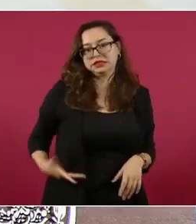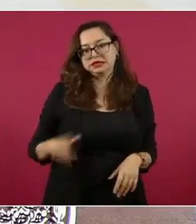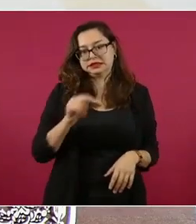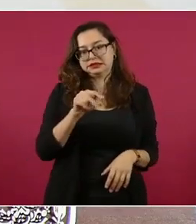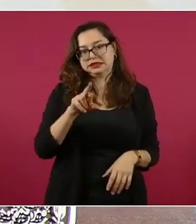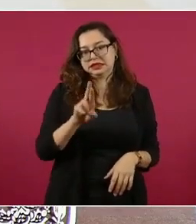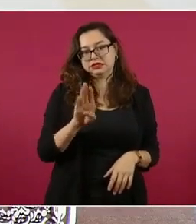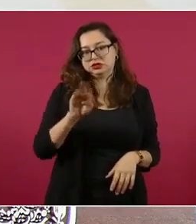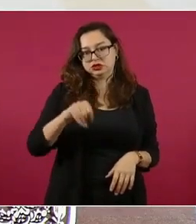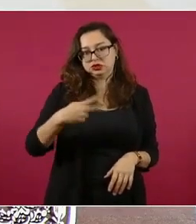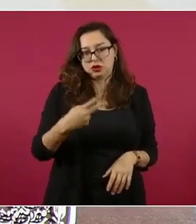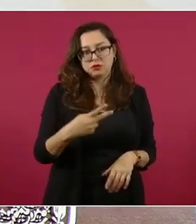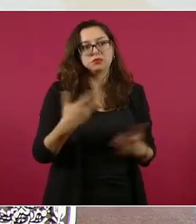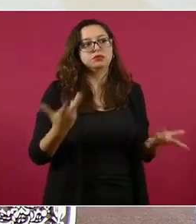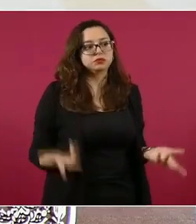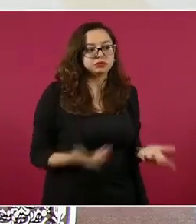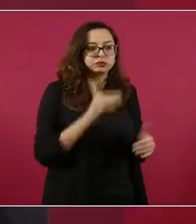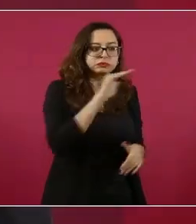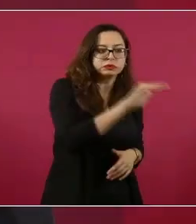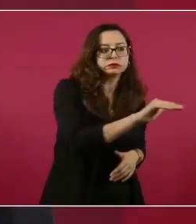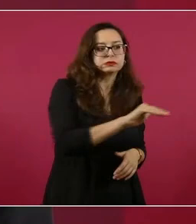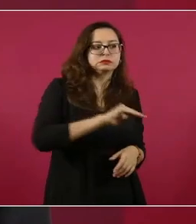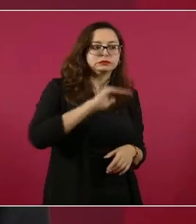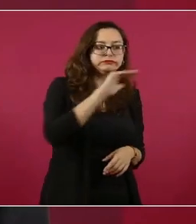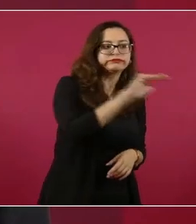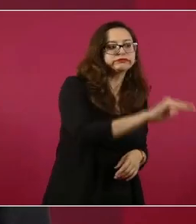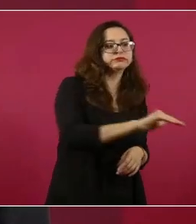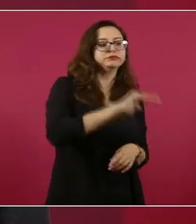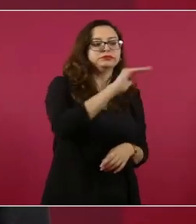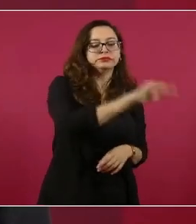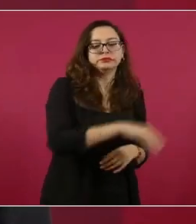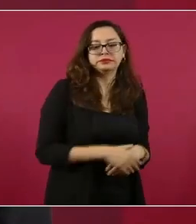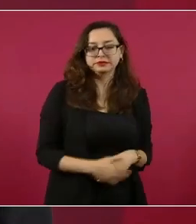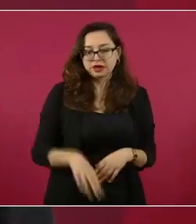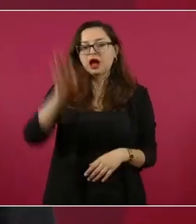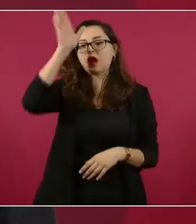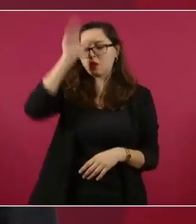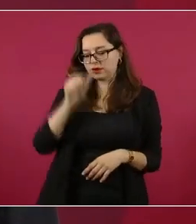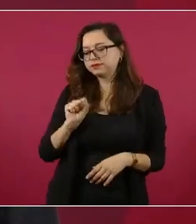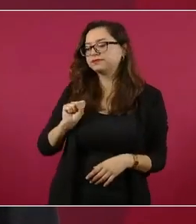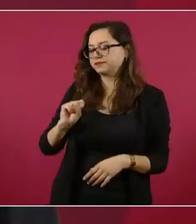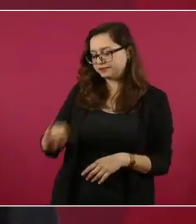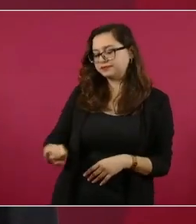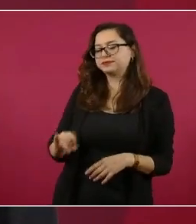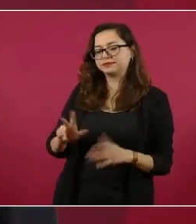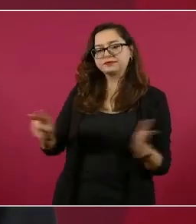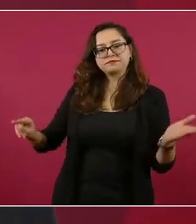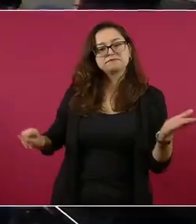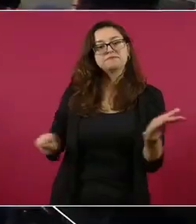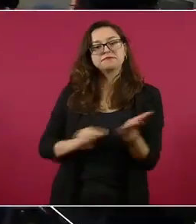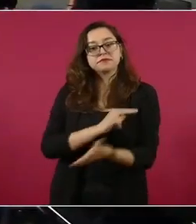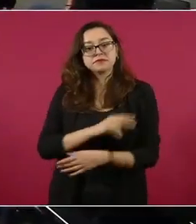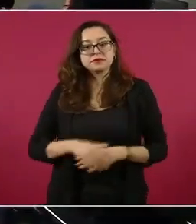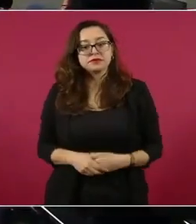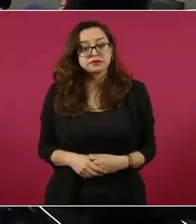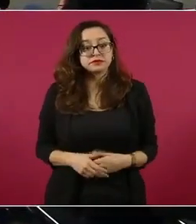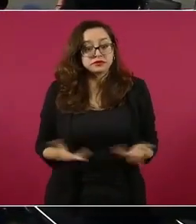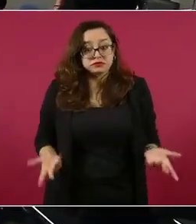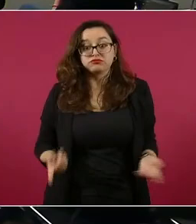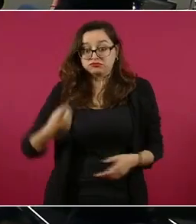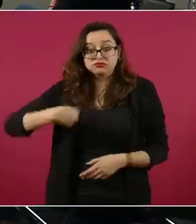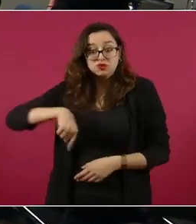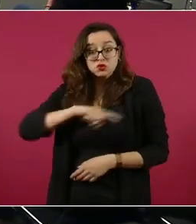para que continuara el acuerdo. Y eso qué nos da,